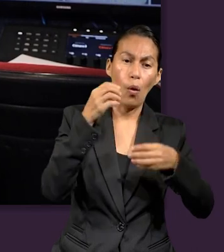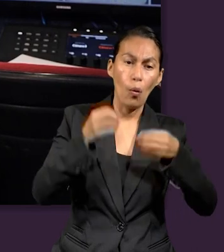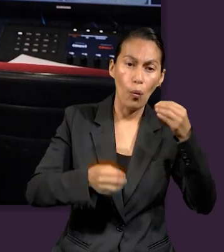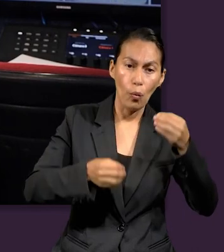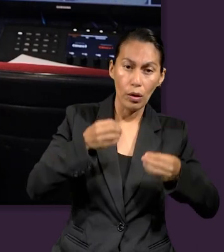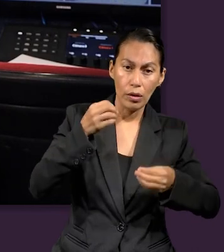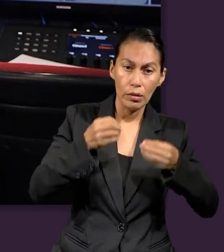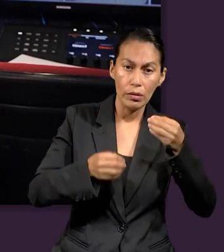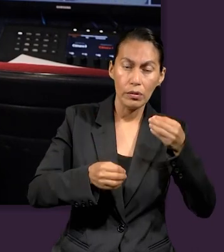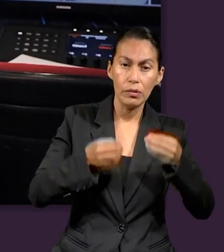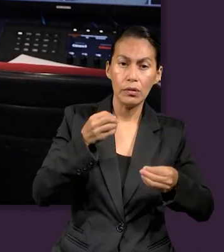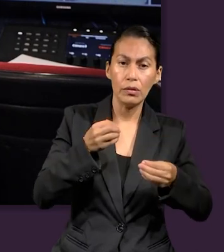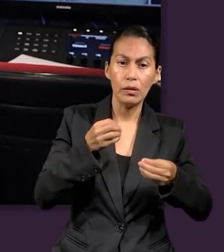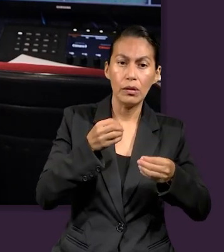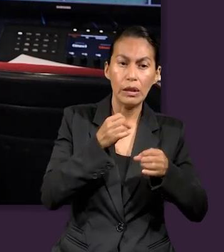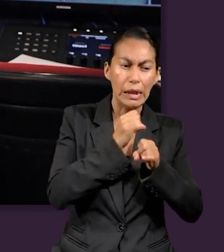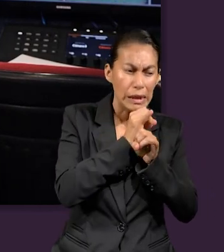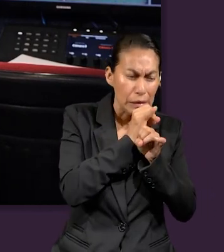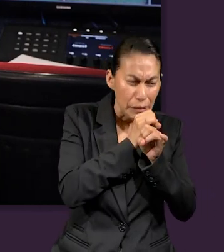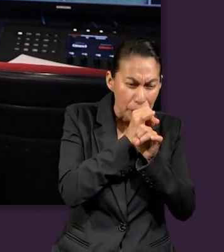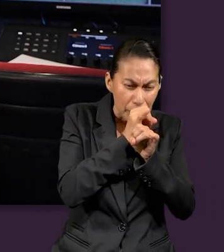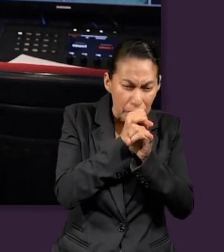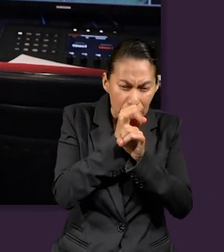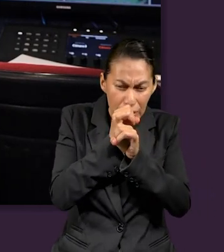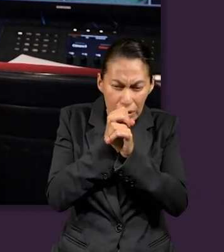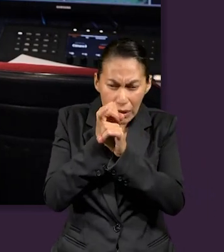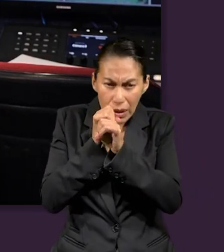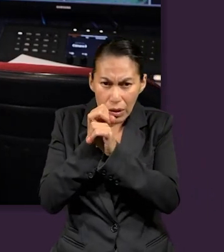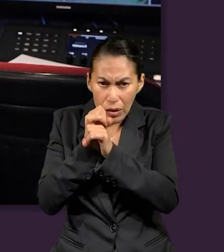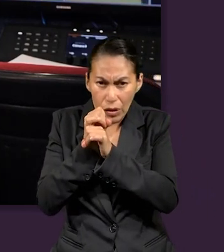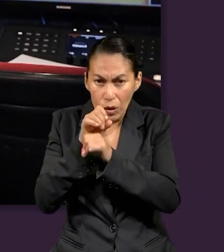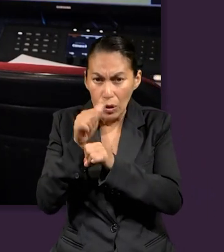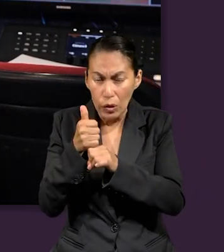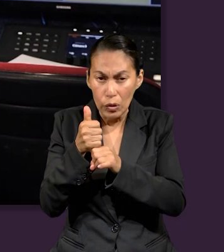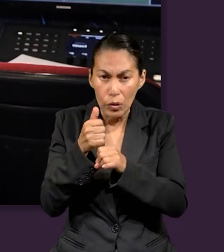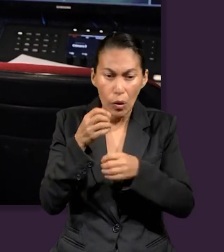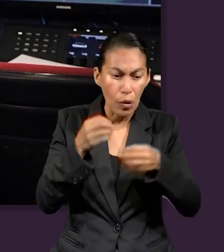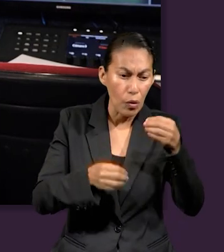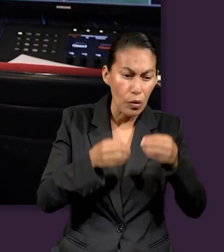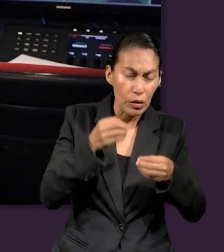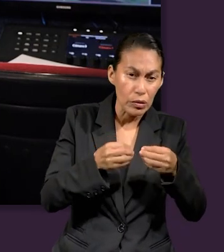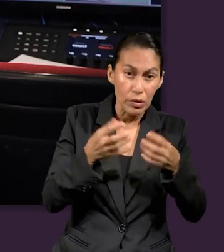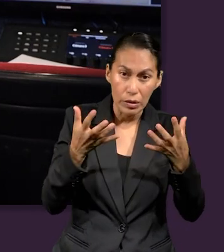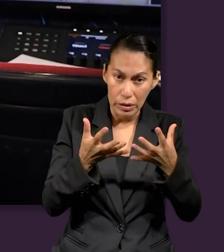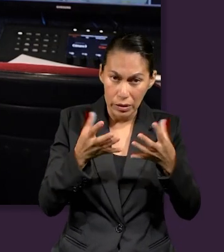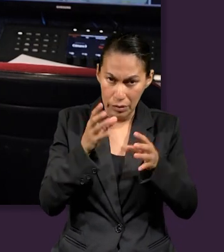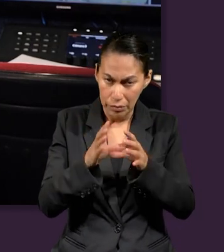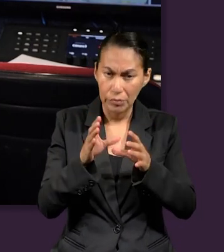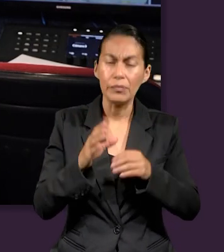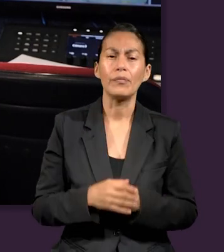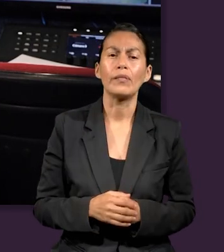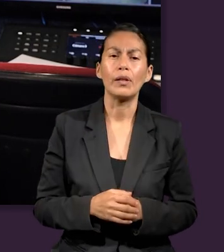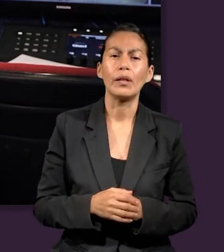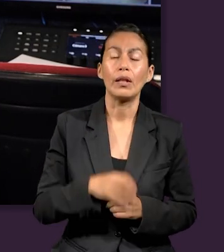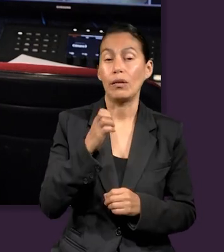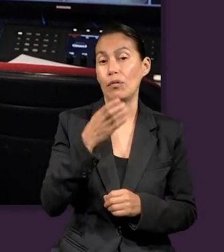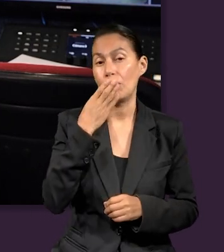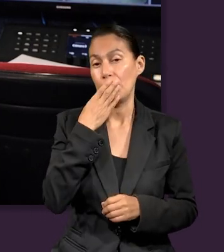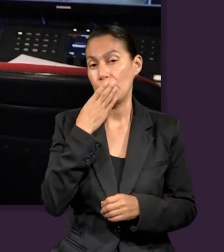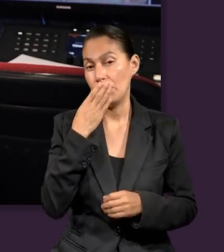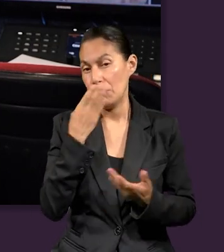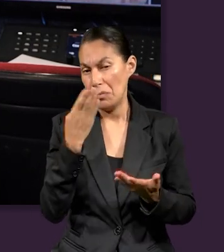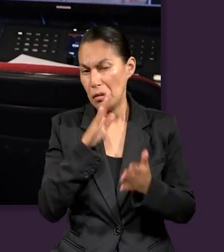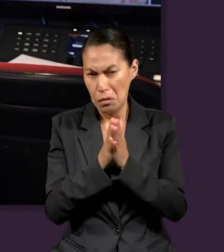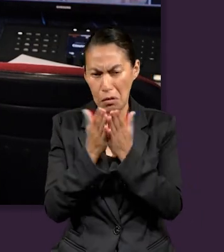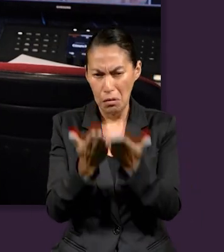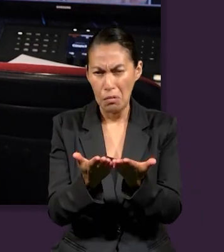el juicio investigativo y el otro el ejecutivo, según lo señala el libro El Conflicto de los